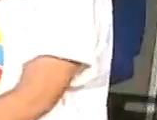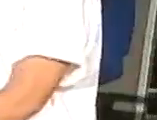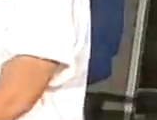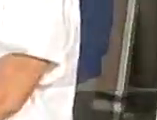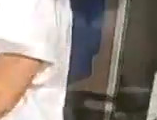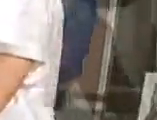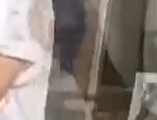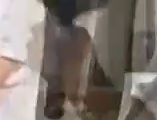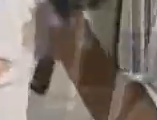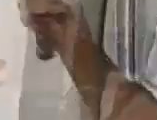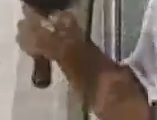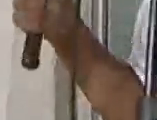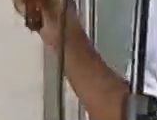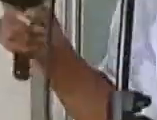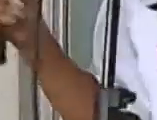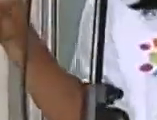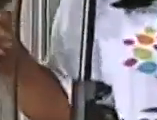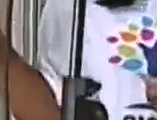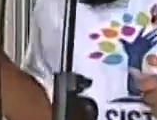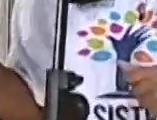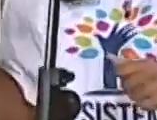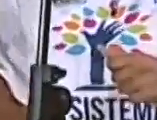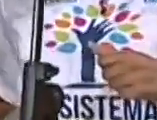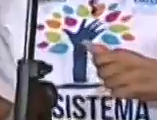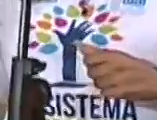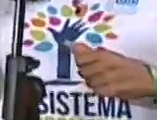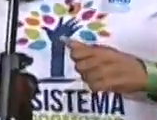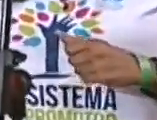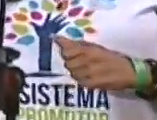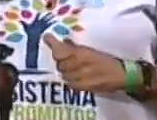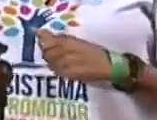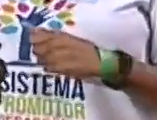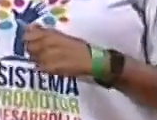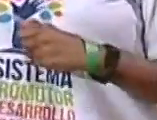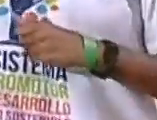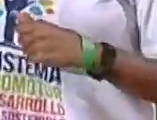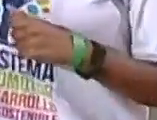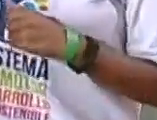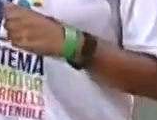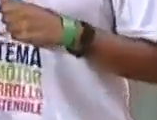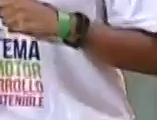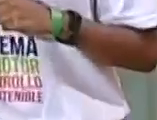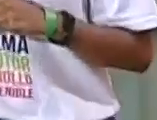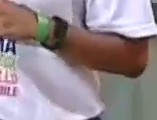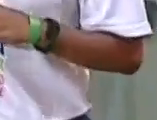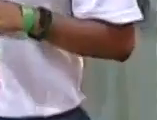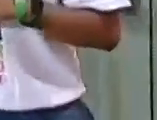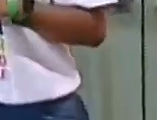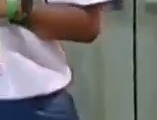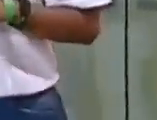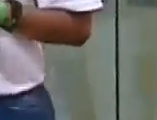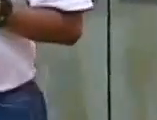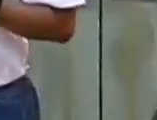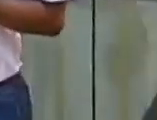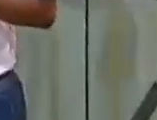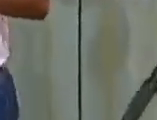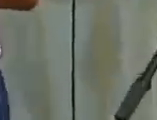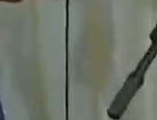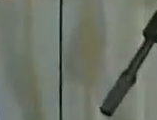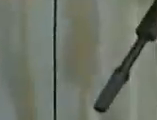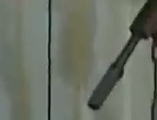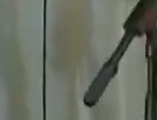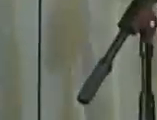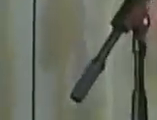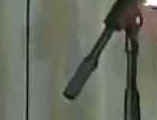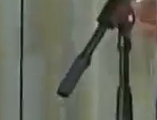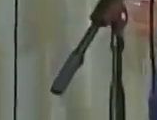y decía que estaba llorando en el monte que estaba llorando en el río que estaba llorando